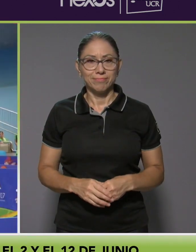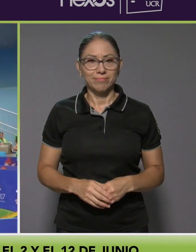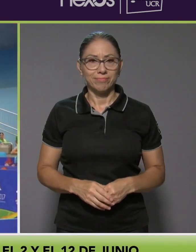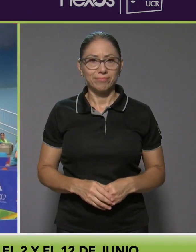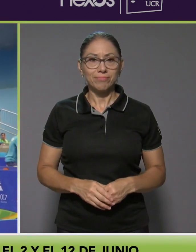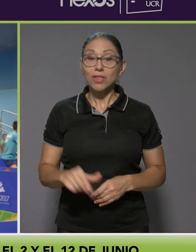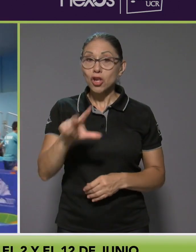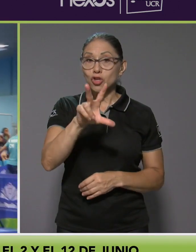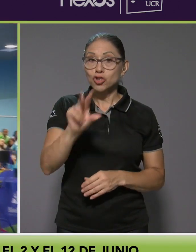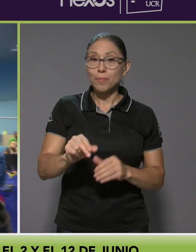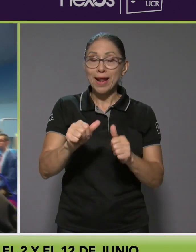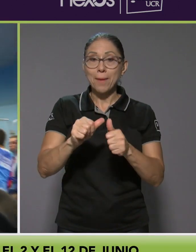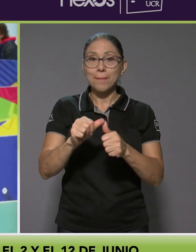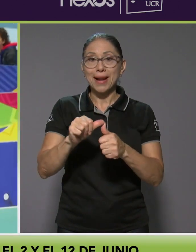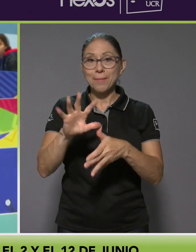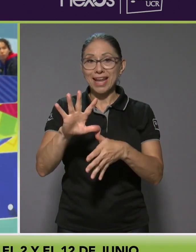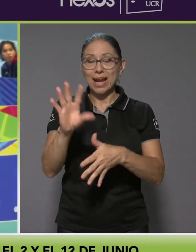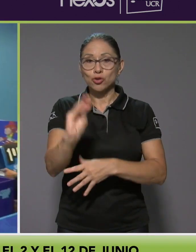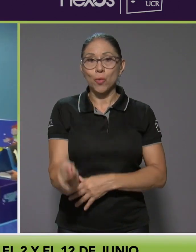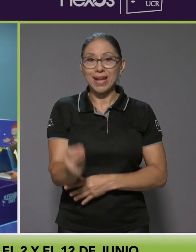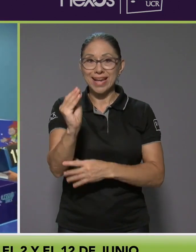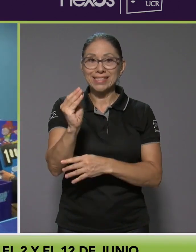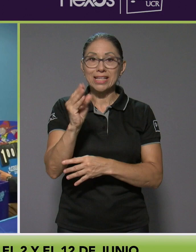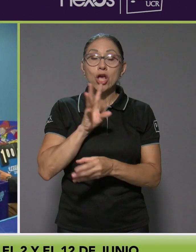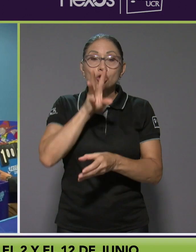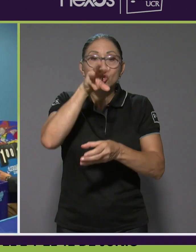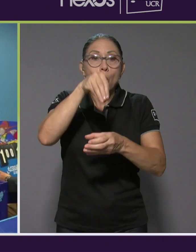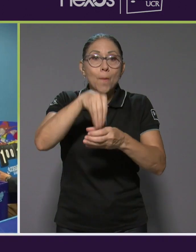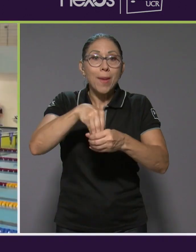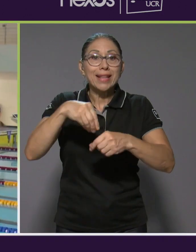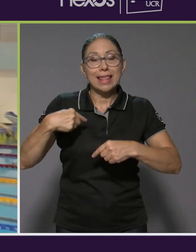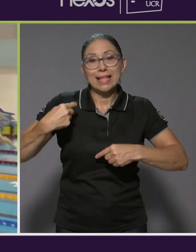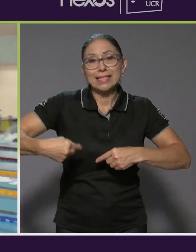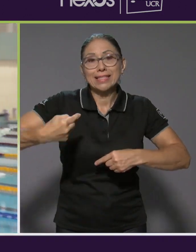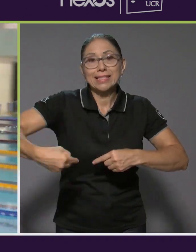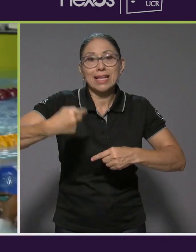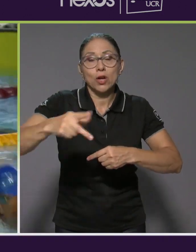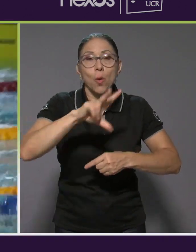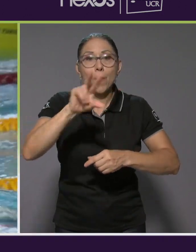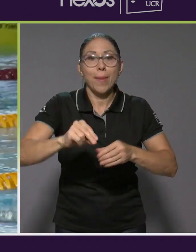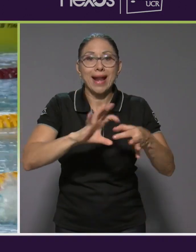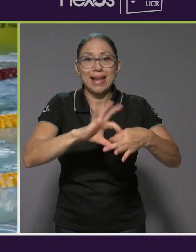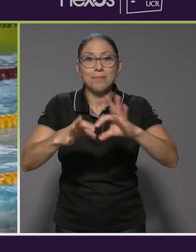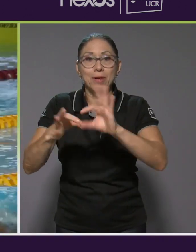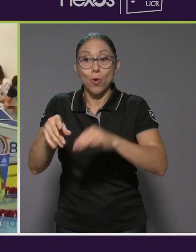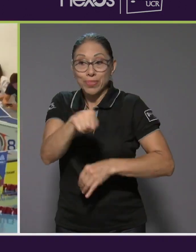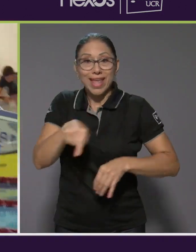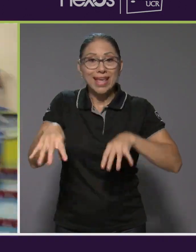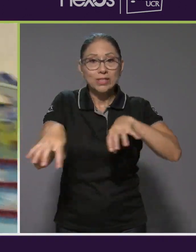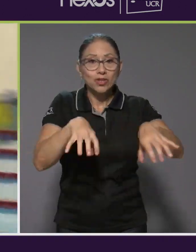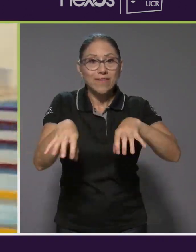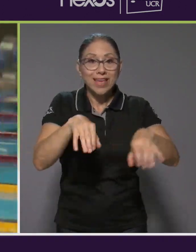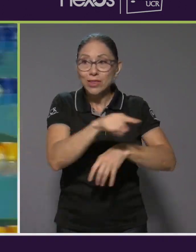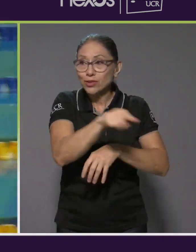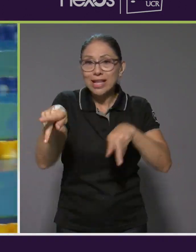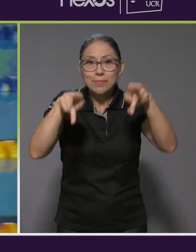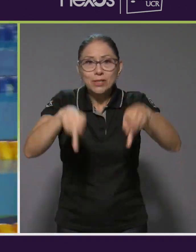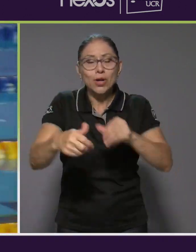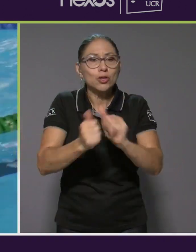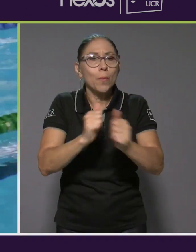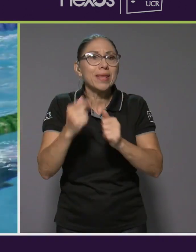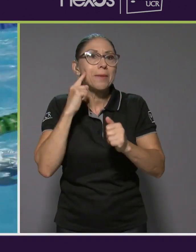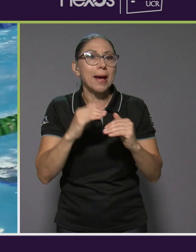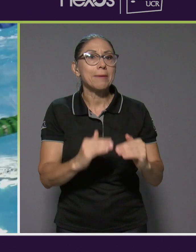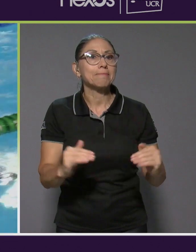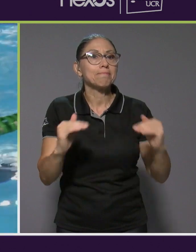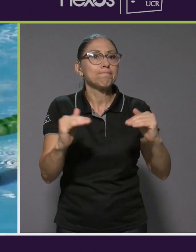Los parapanamericanos juveniles son parte del ciclo paralímpico. En estos eventos deportivos, los paratletas compiten para subir en el ranking de